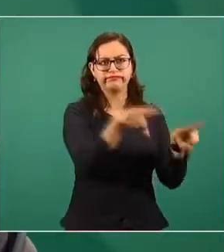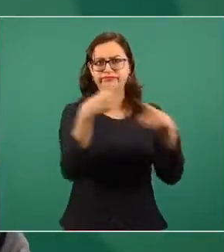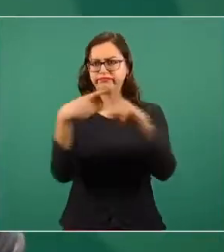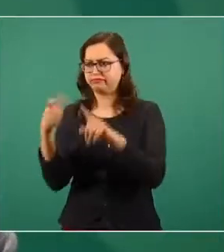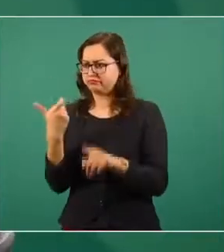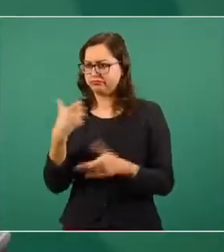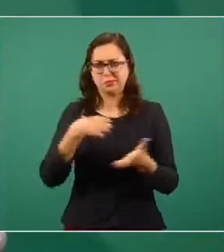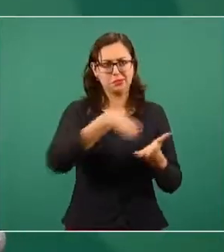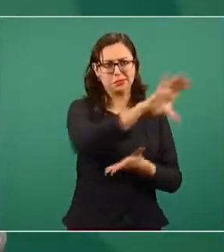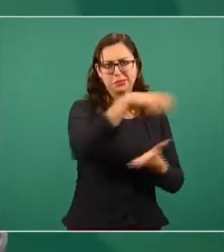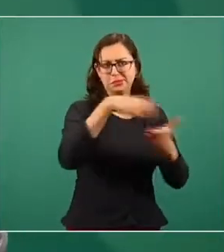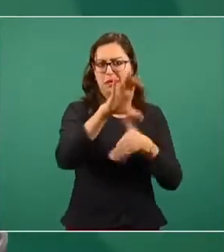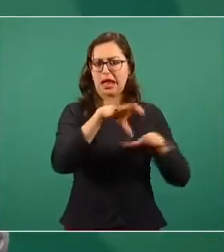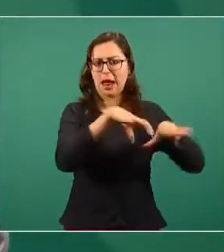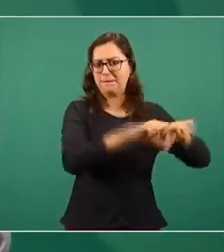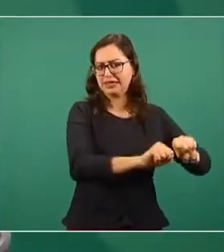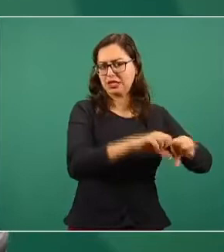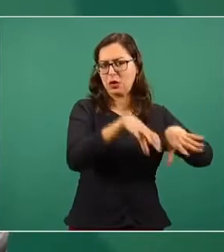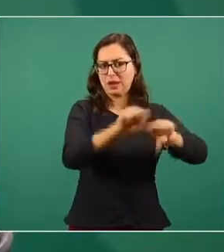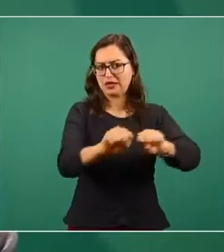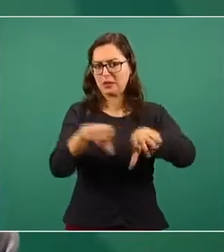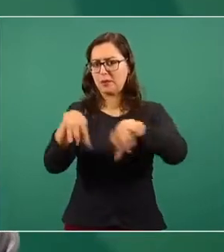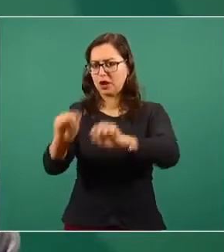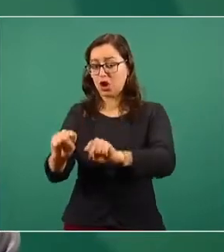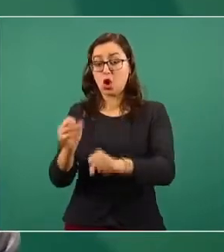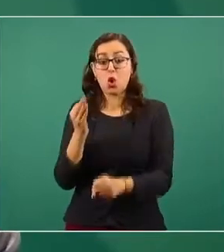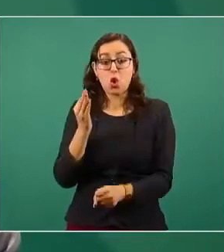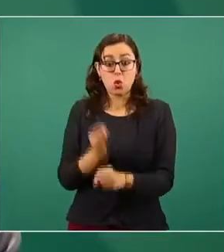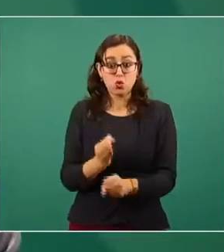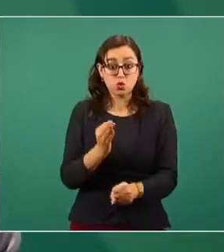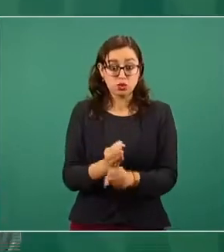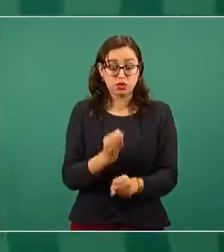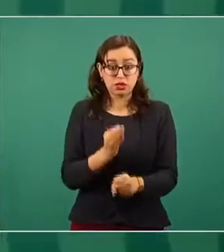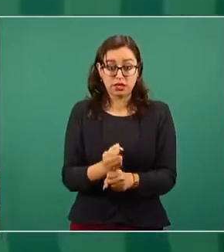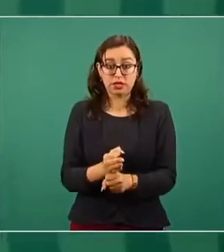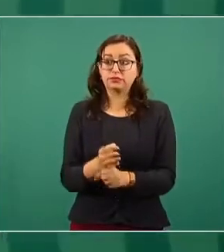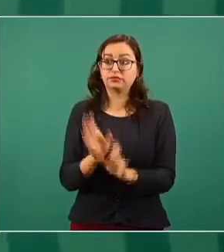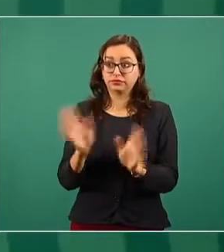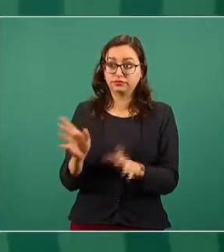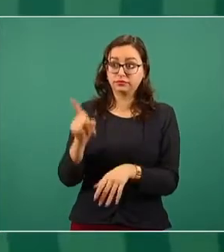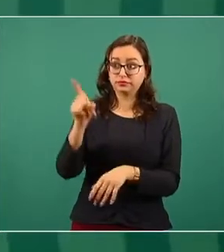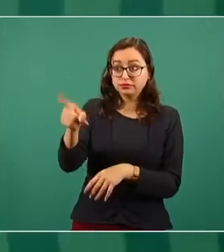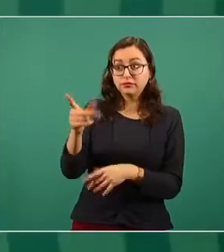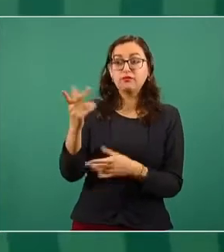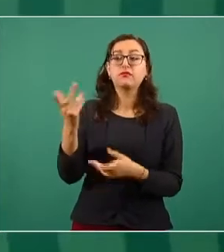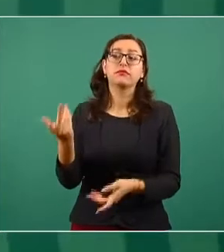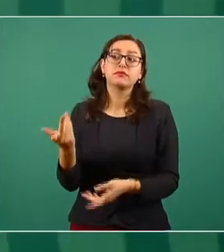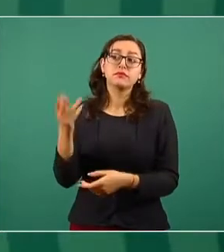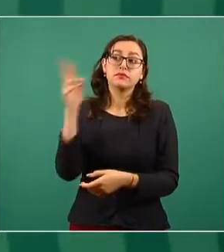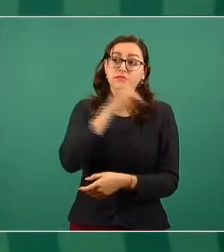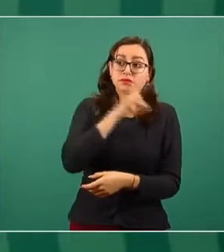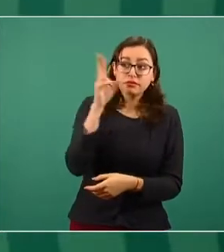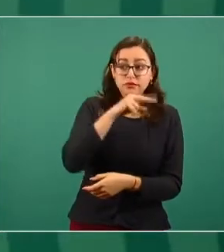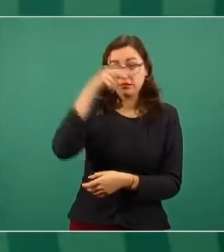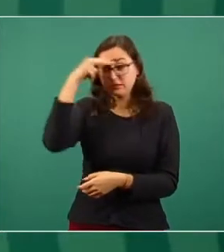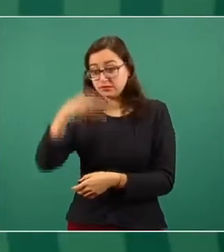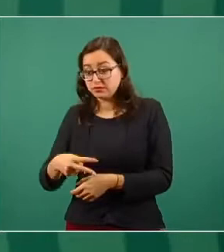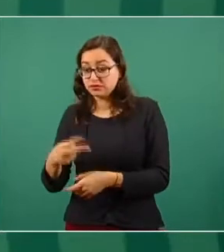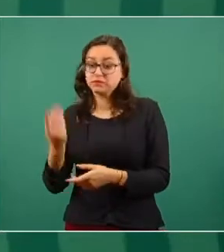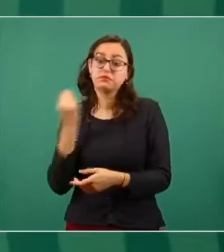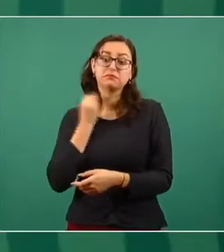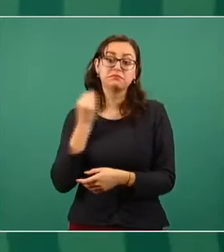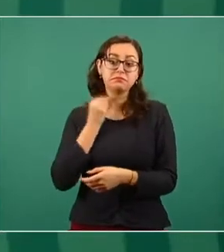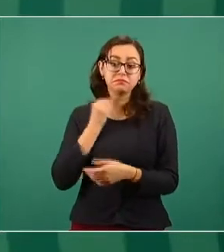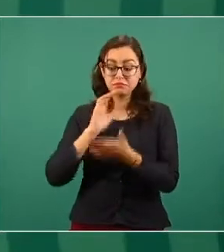hoy de finiquitarse la parte de contratos que hacen los abogados. Yo creo que hoy en la tarde